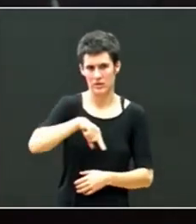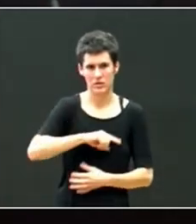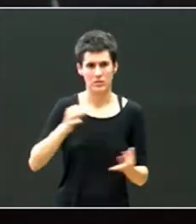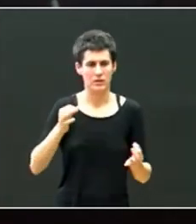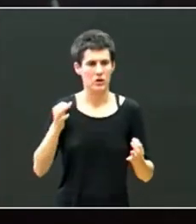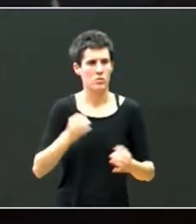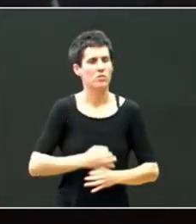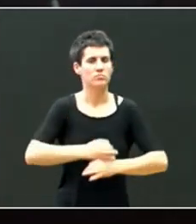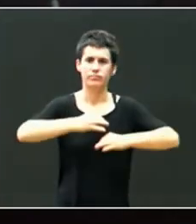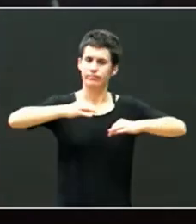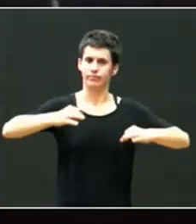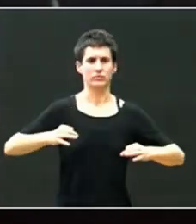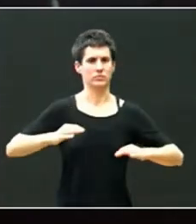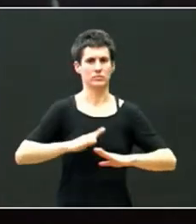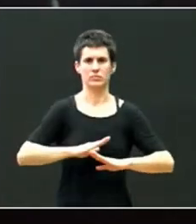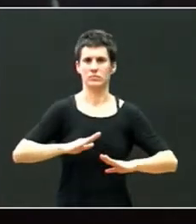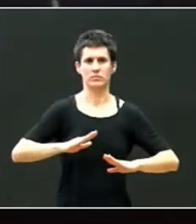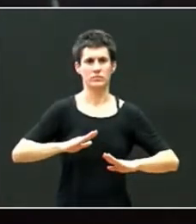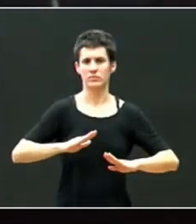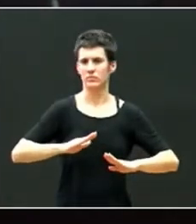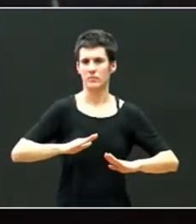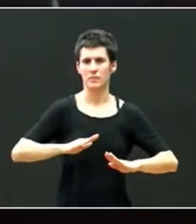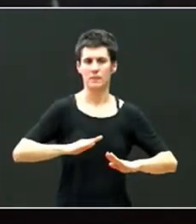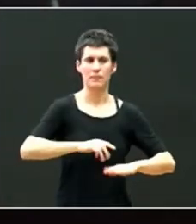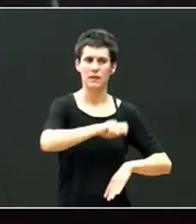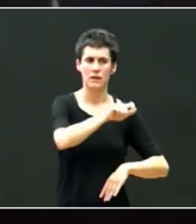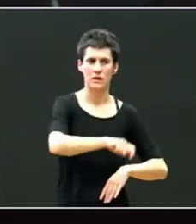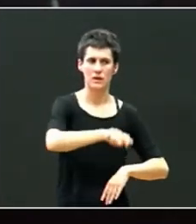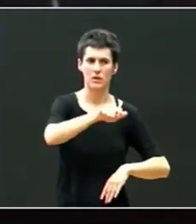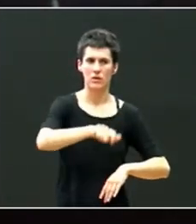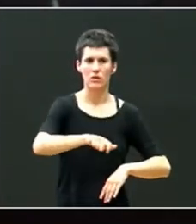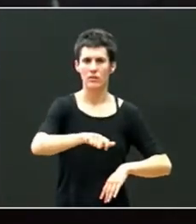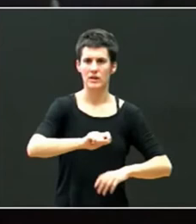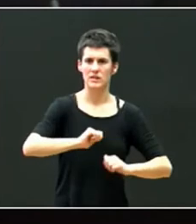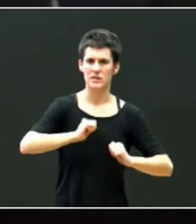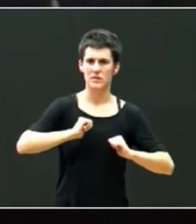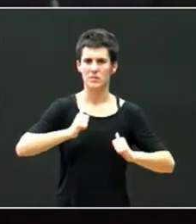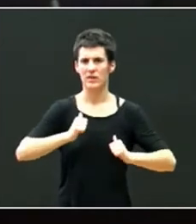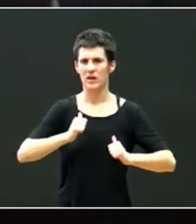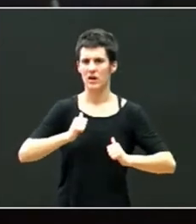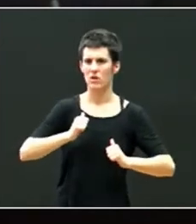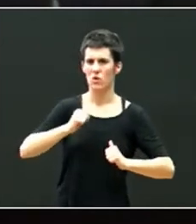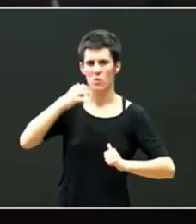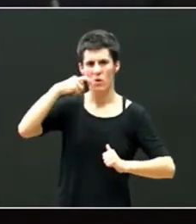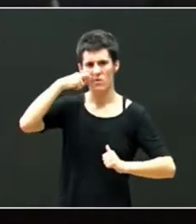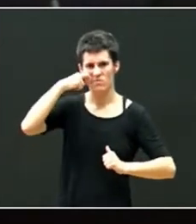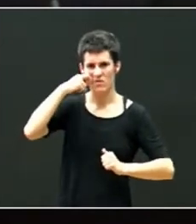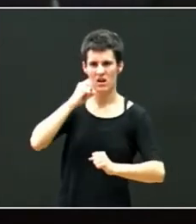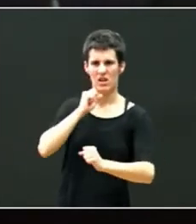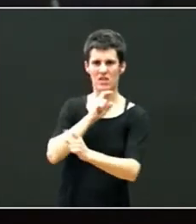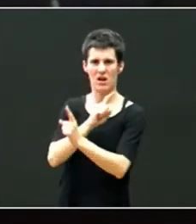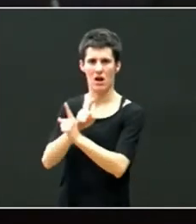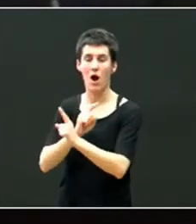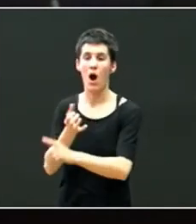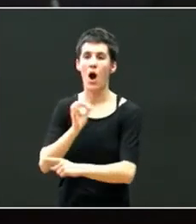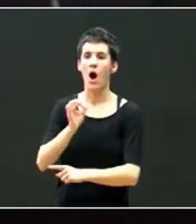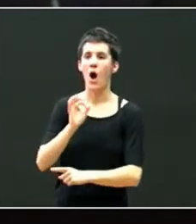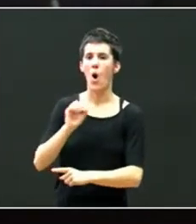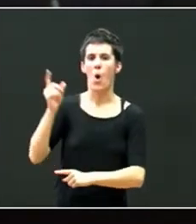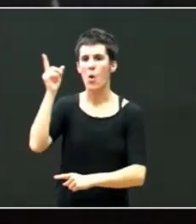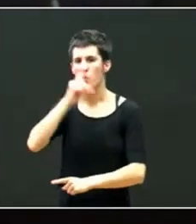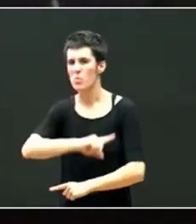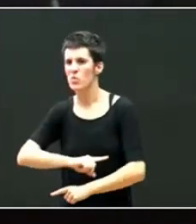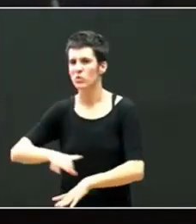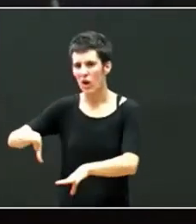firmes con los con los menores que que utilicen el racismo como medida de puto adoptado que les dicen puto negro de